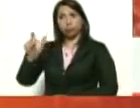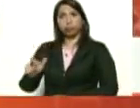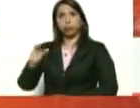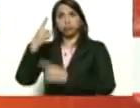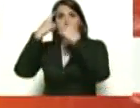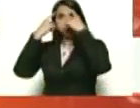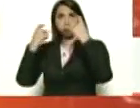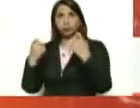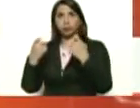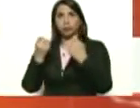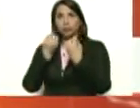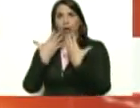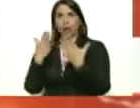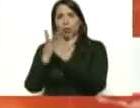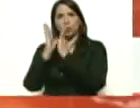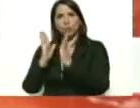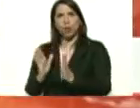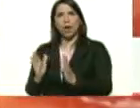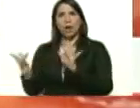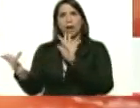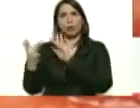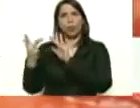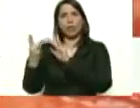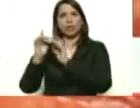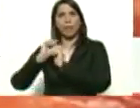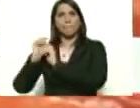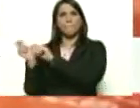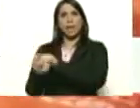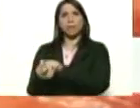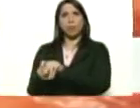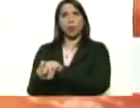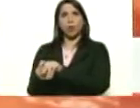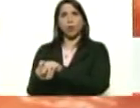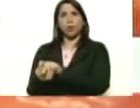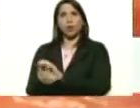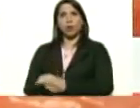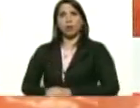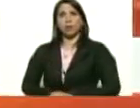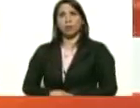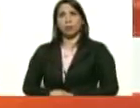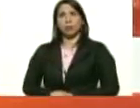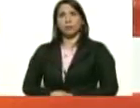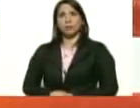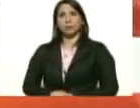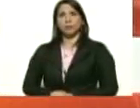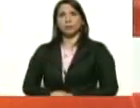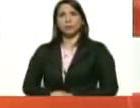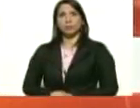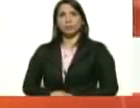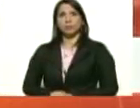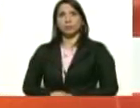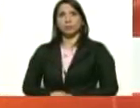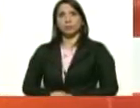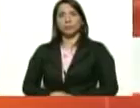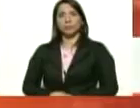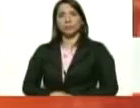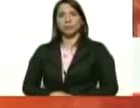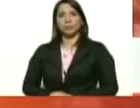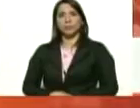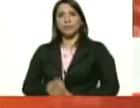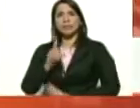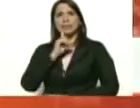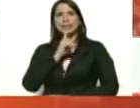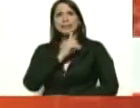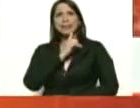academias, bueno, se conectan con el béisbol de las ligas, de las grandes ligas, lo que llaman Mayor League